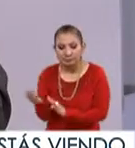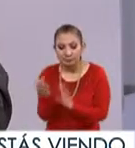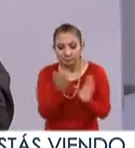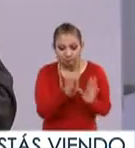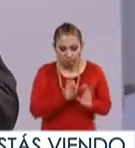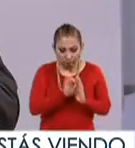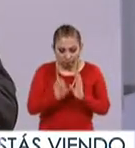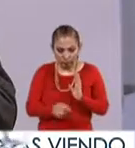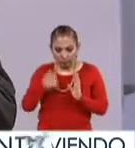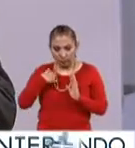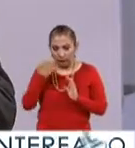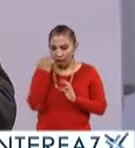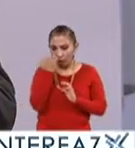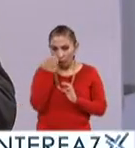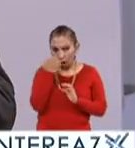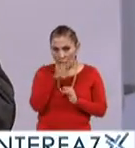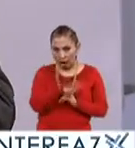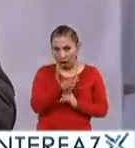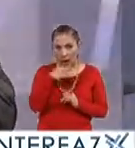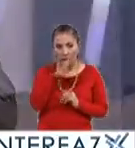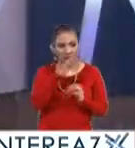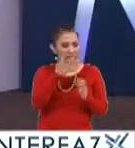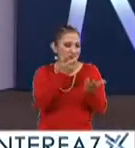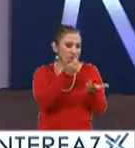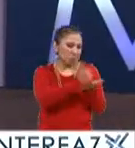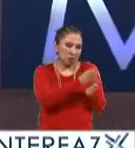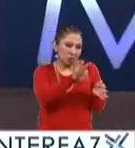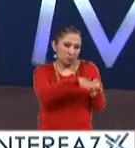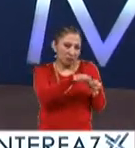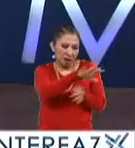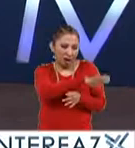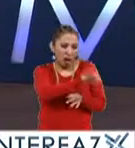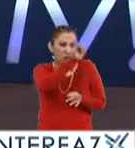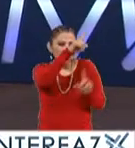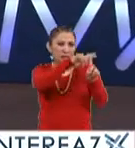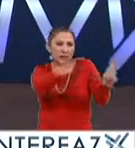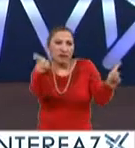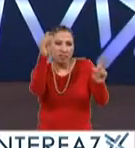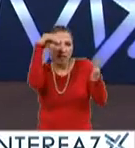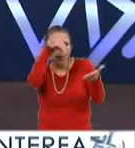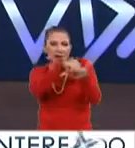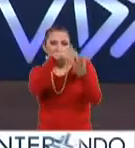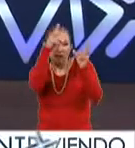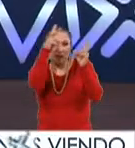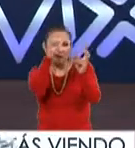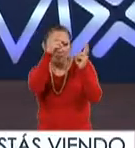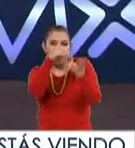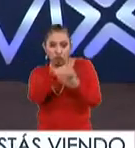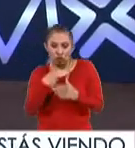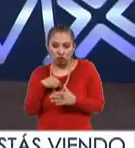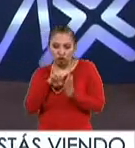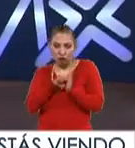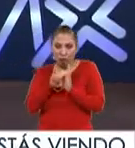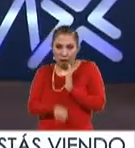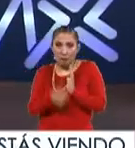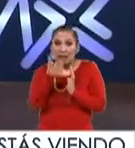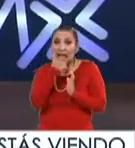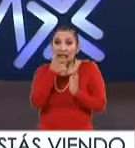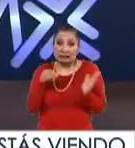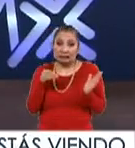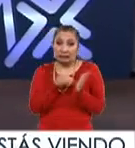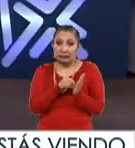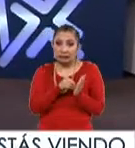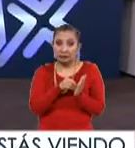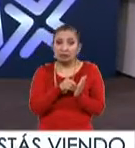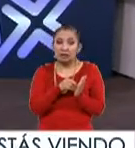Y en el caso de las escuelas que son urbanas generalmente, pues tienen otro tipo de acentuación. En el caso nuestro, el inglés. De